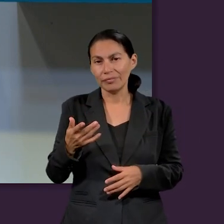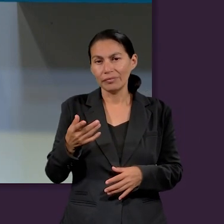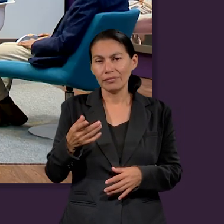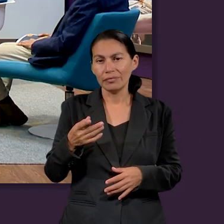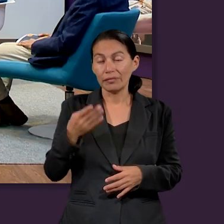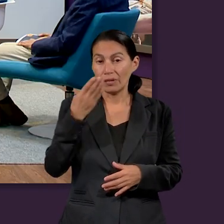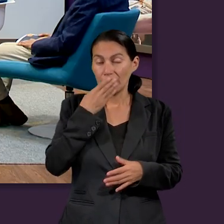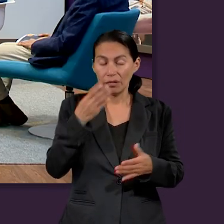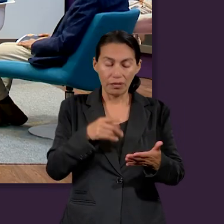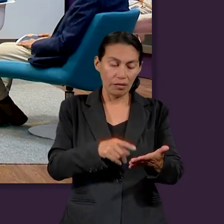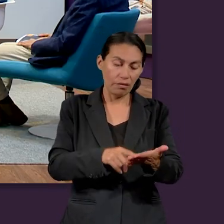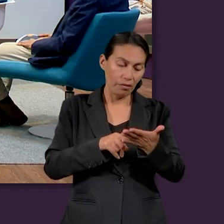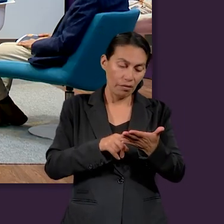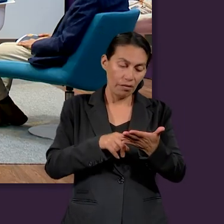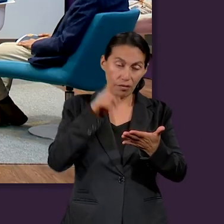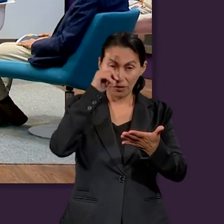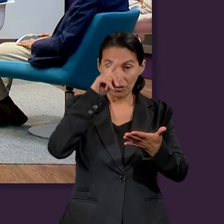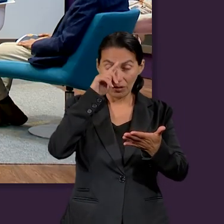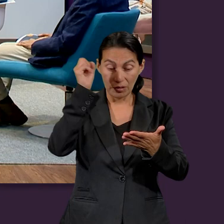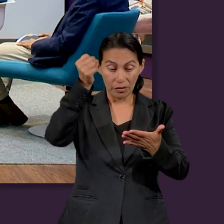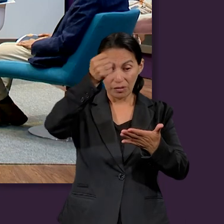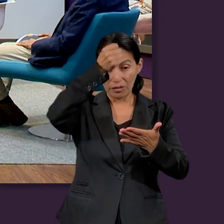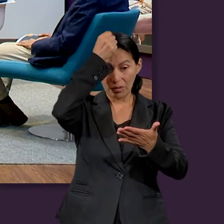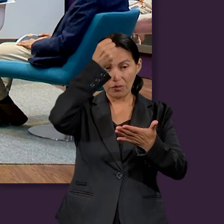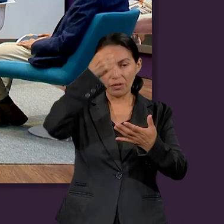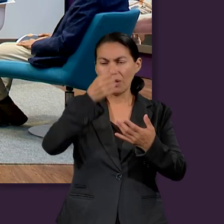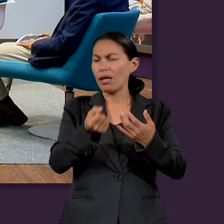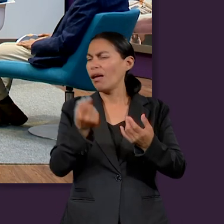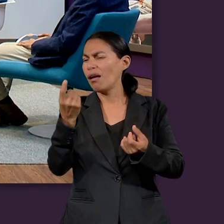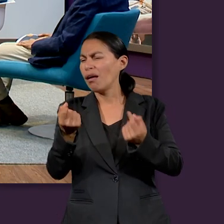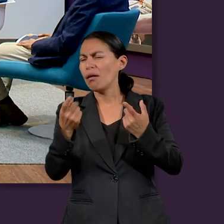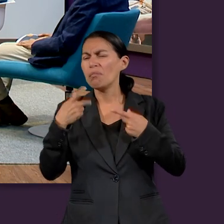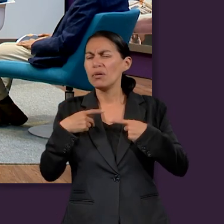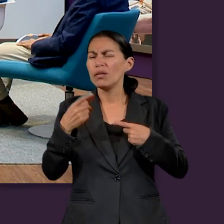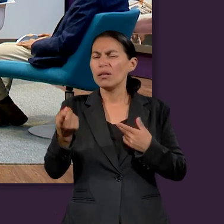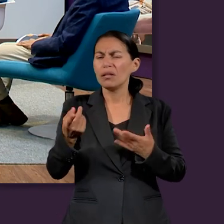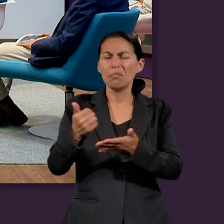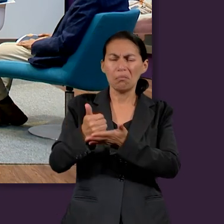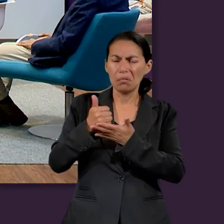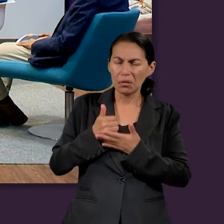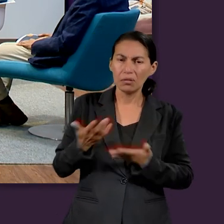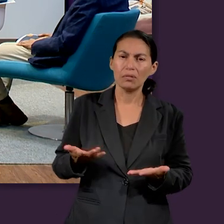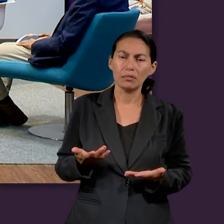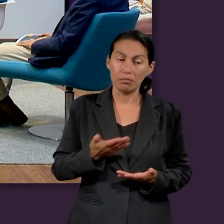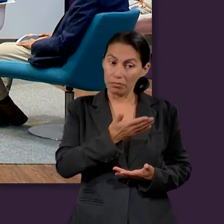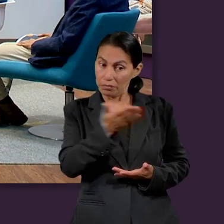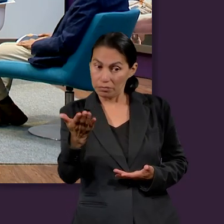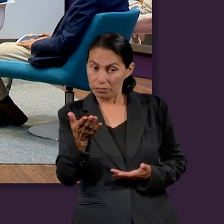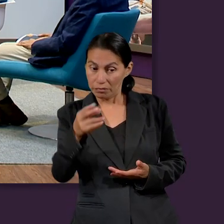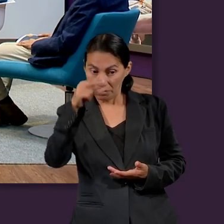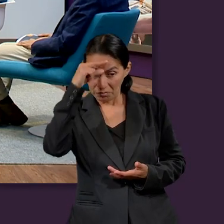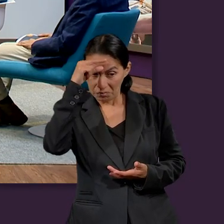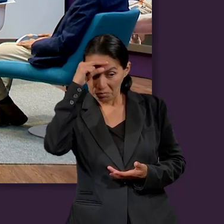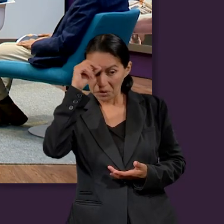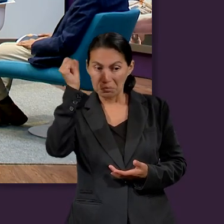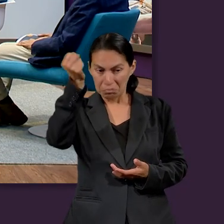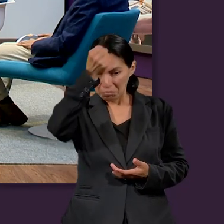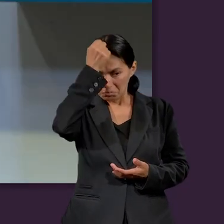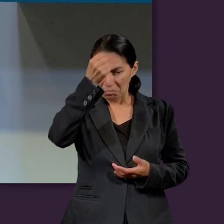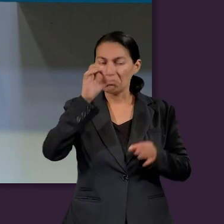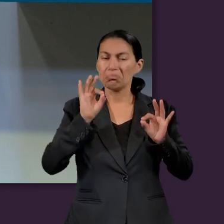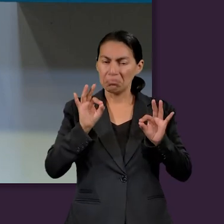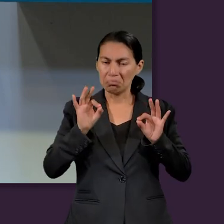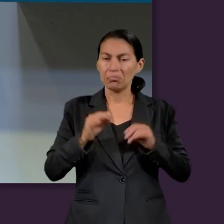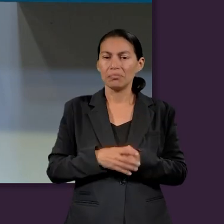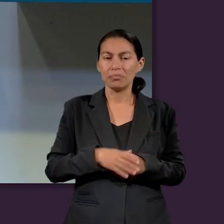sabios de la palabra de Dios y de quienes pueden ayudar. Ustedes son sabios, ustedes son